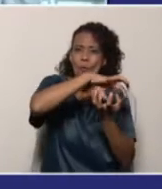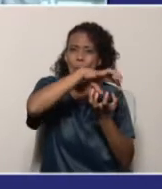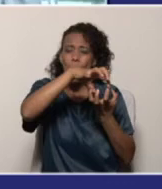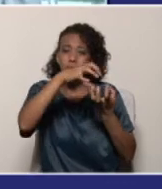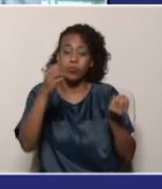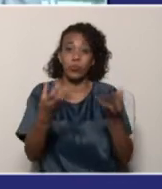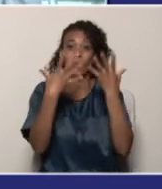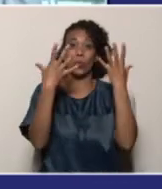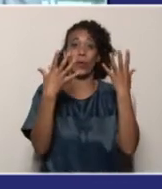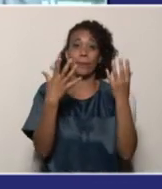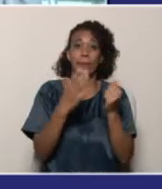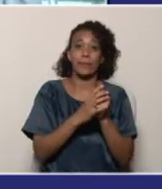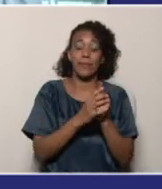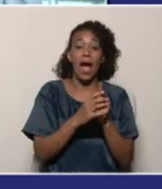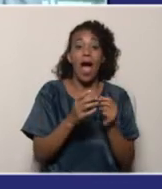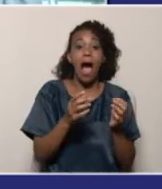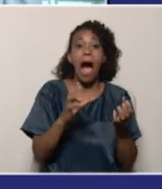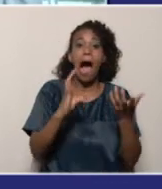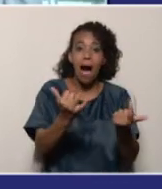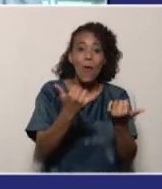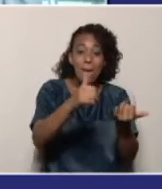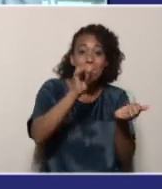Cuando se coloca al agua